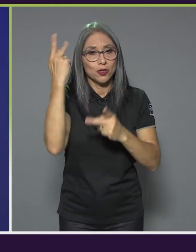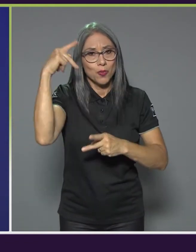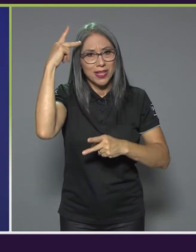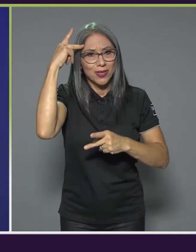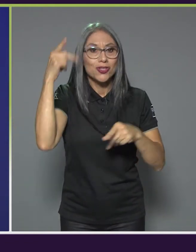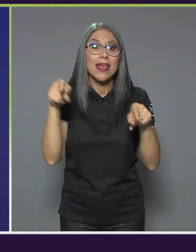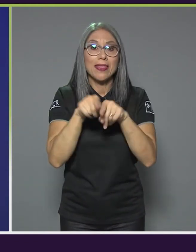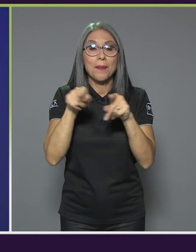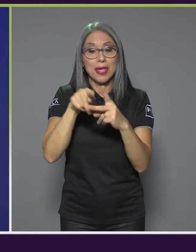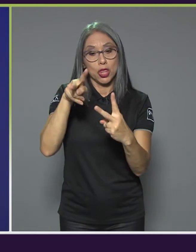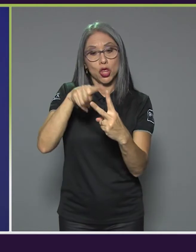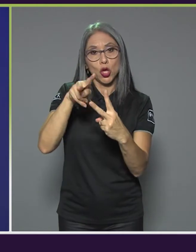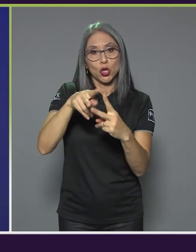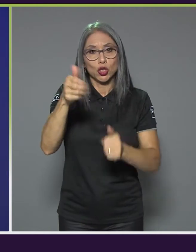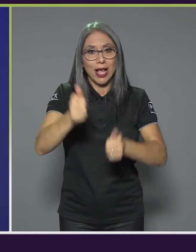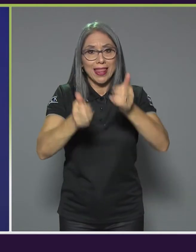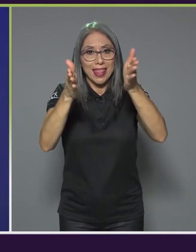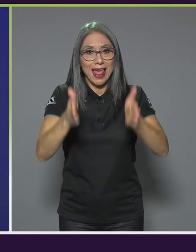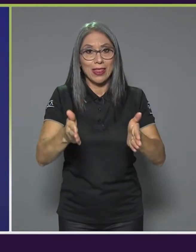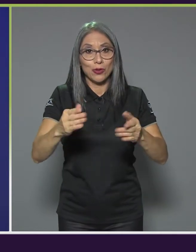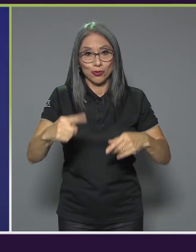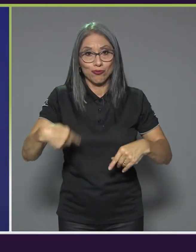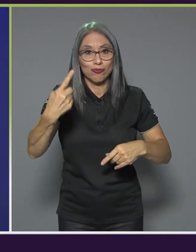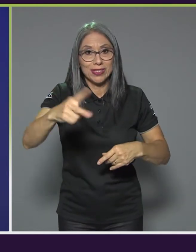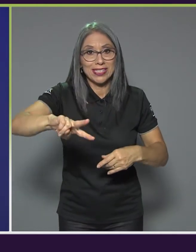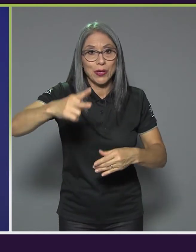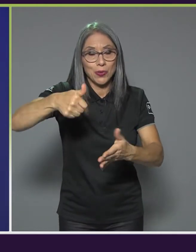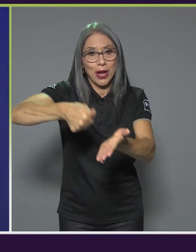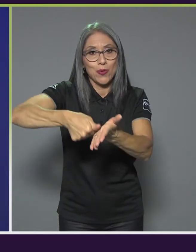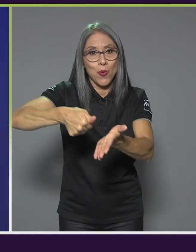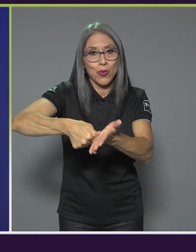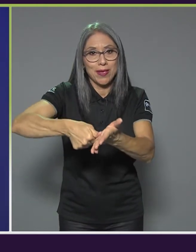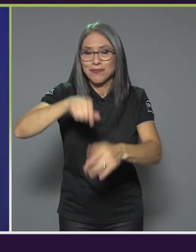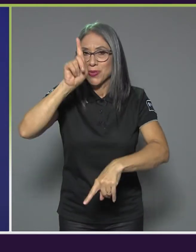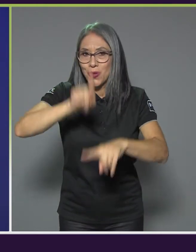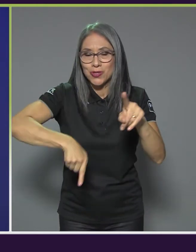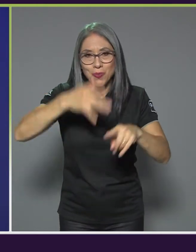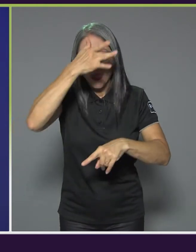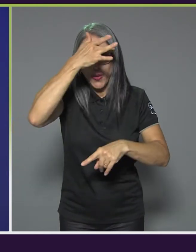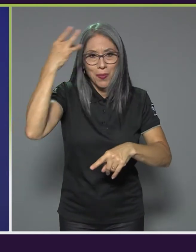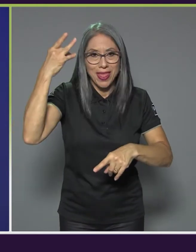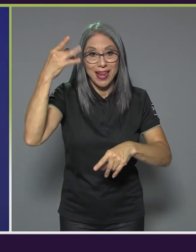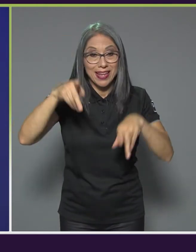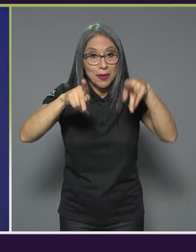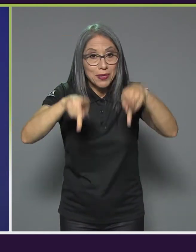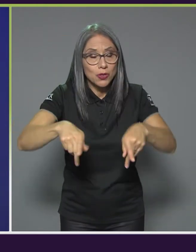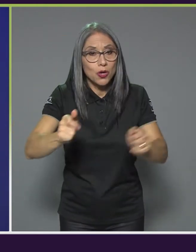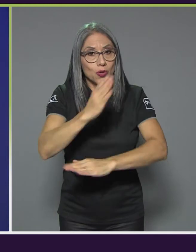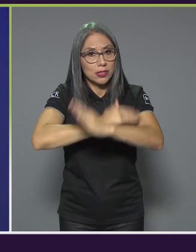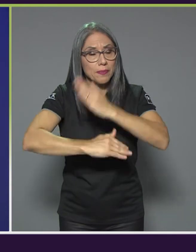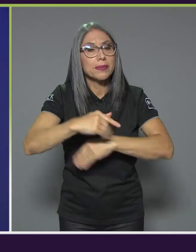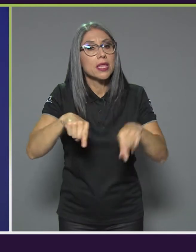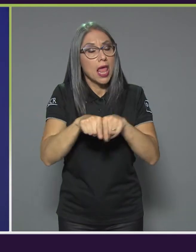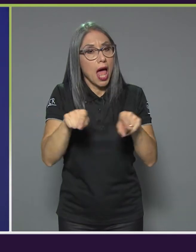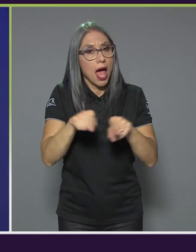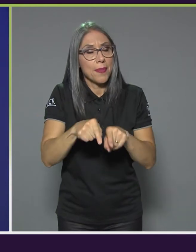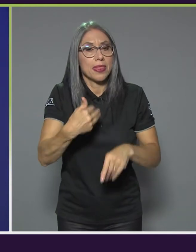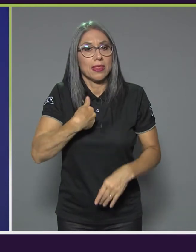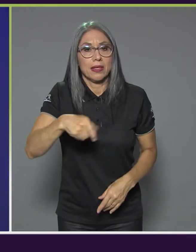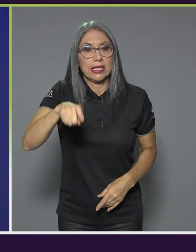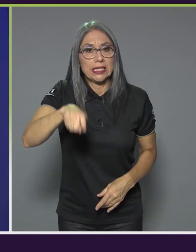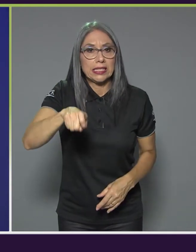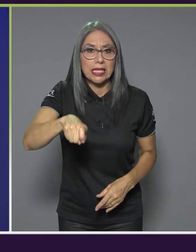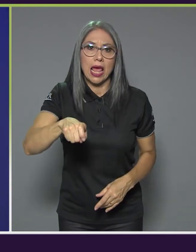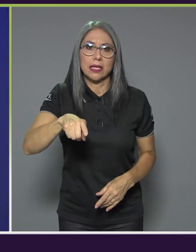que están compitiendo en esta segunda ronda electoral, porque no hay que olvidar que, bueno, es una población que también tiene necesidades que merecen